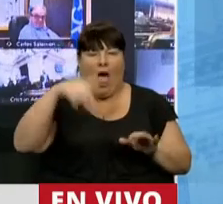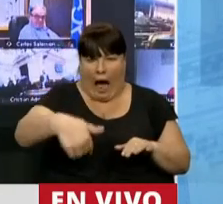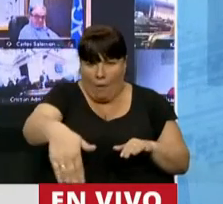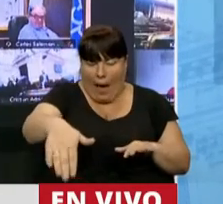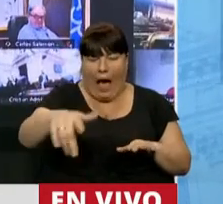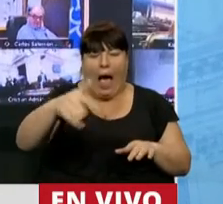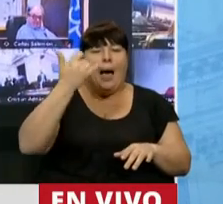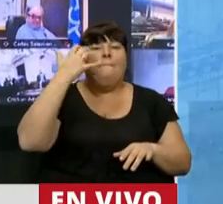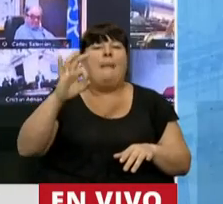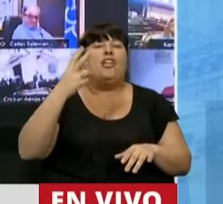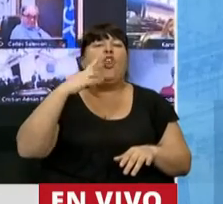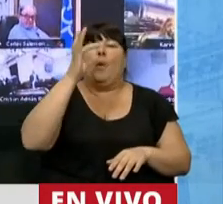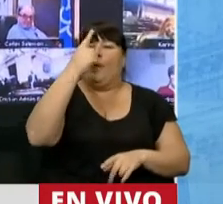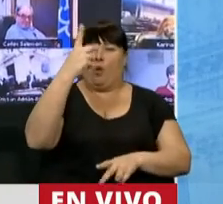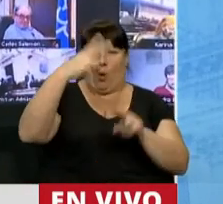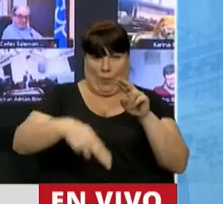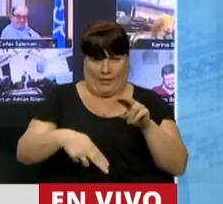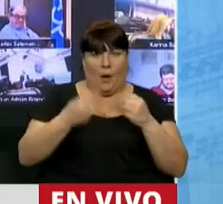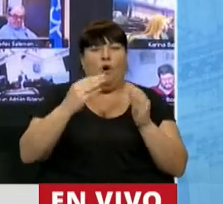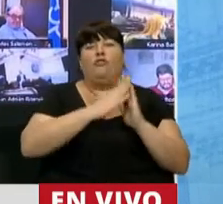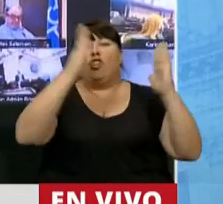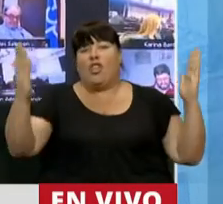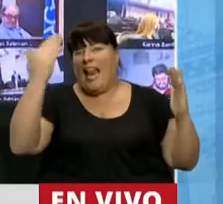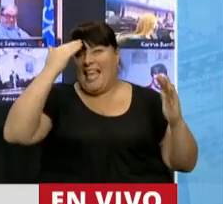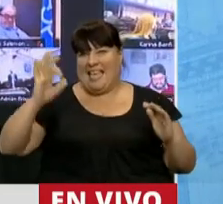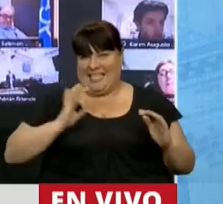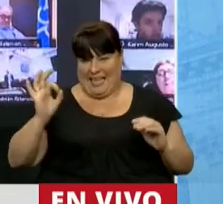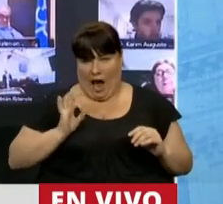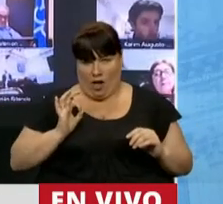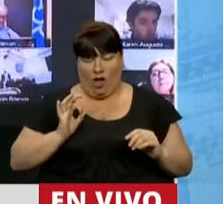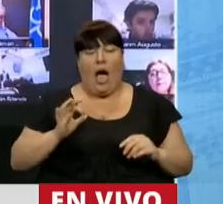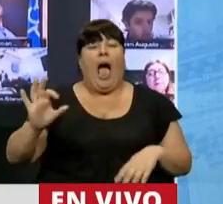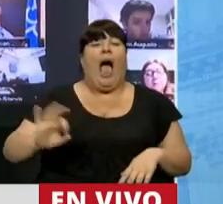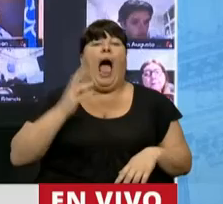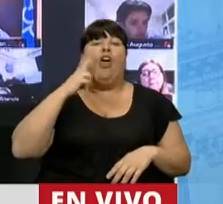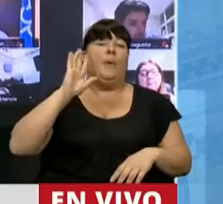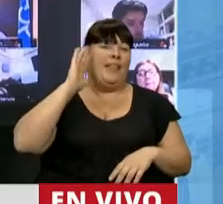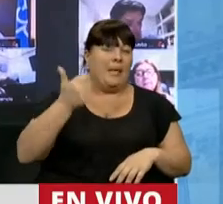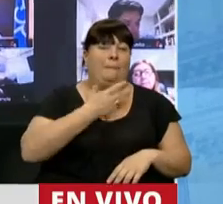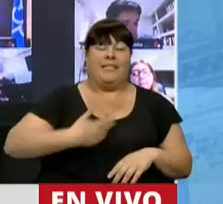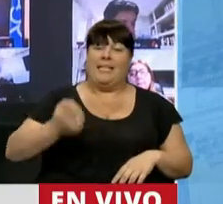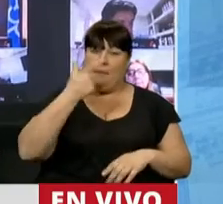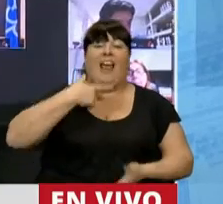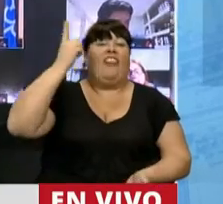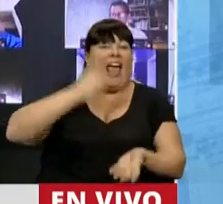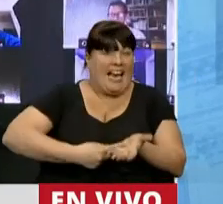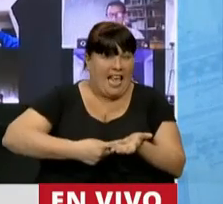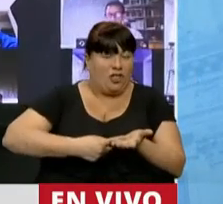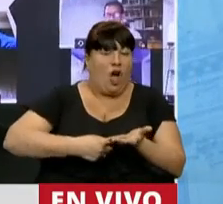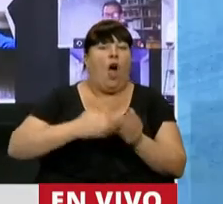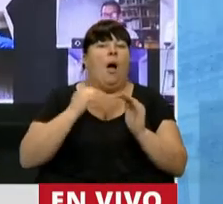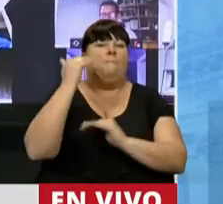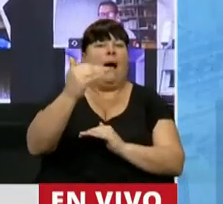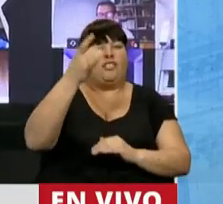ahora vence en mayo del 2021. Fue por 15 años. En el año 2016 el presidente Macri por decreto aumentó